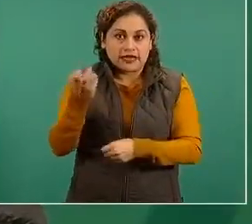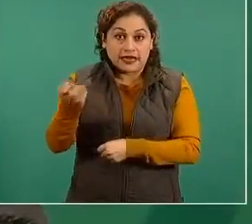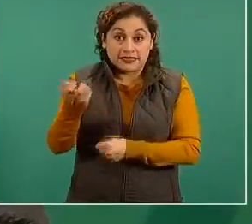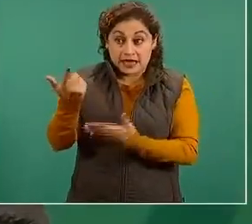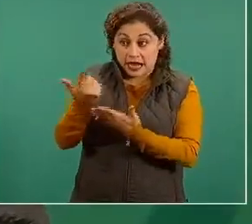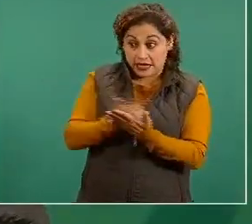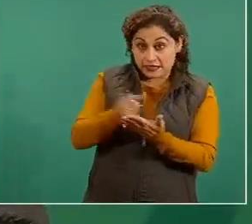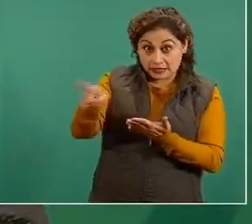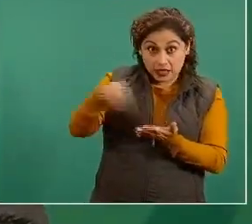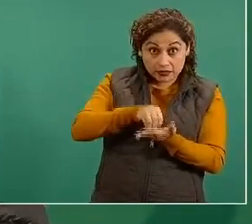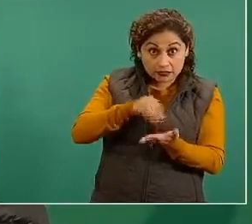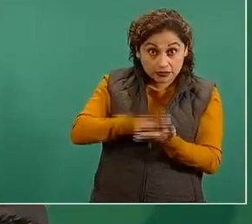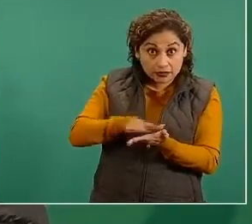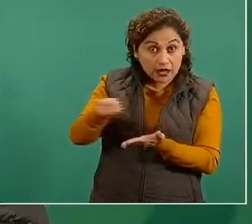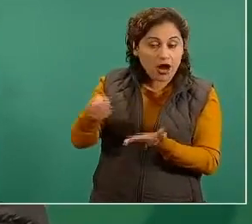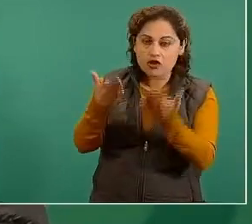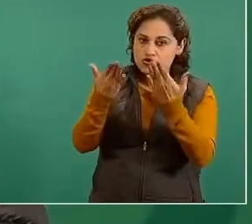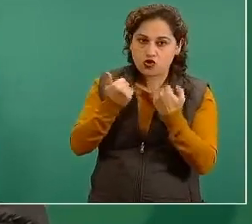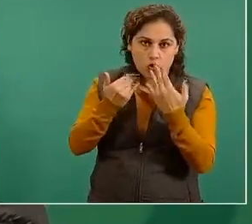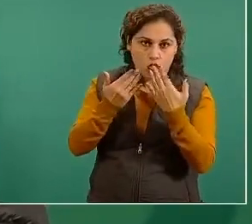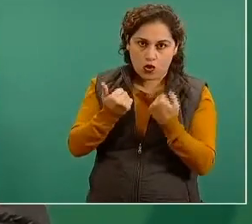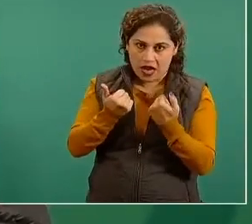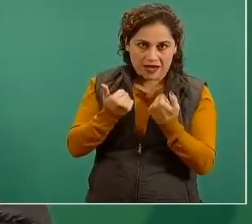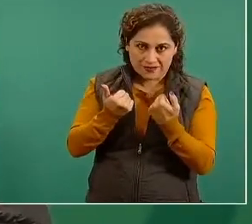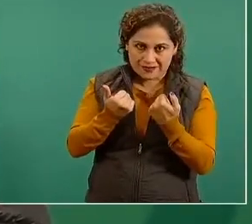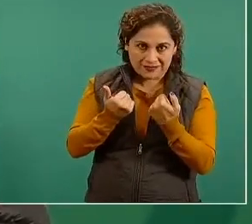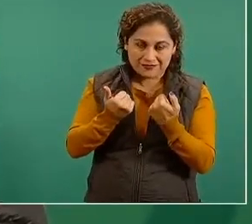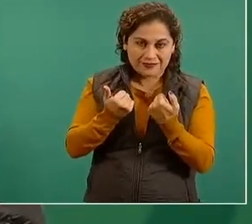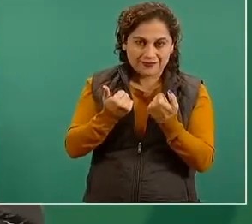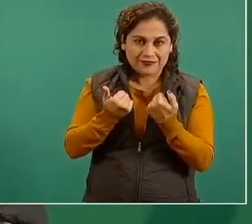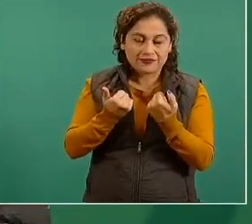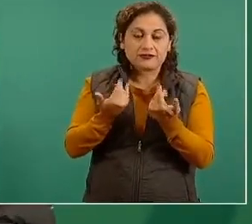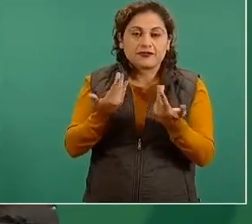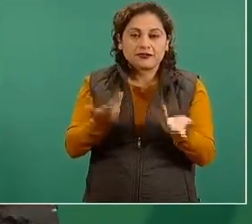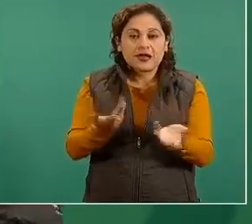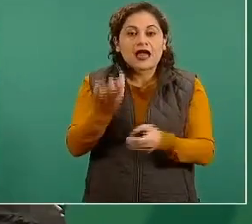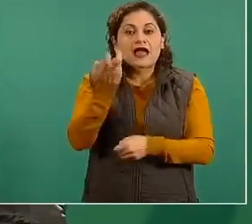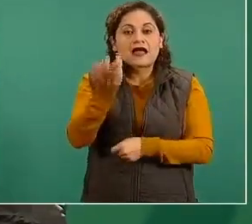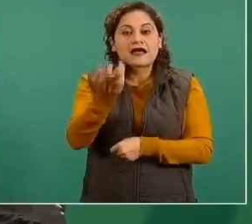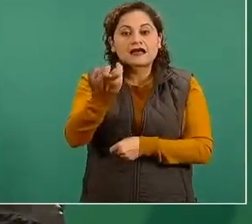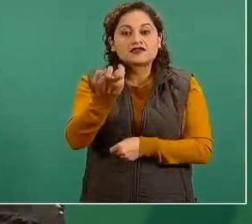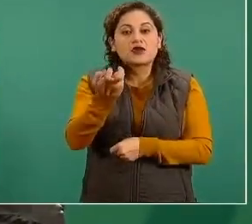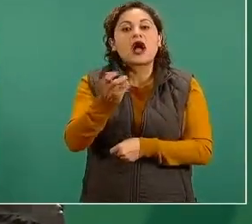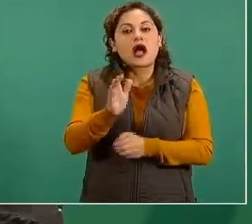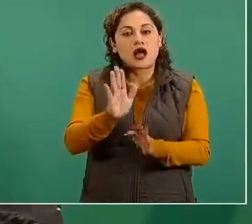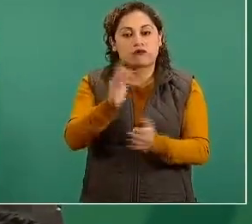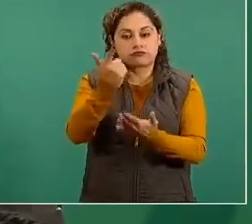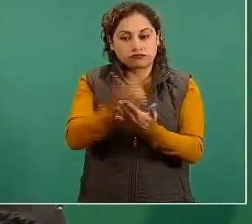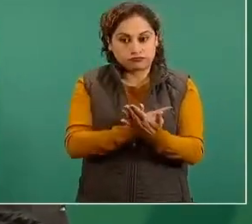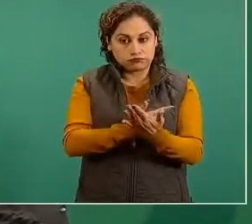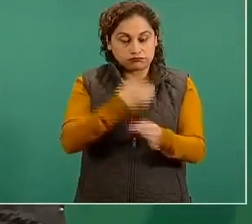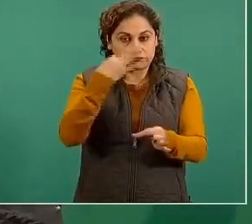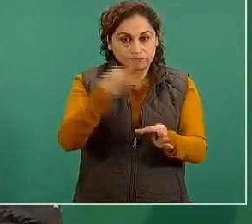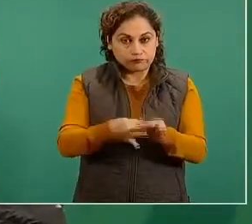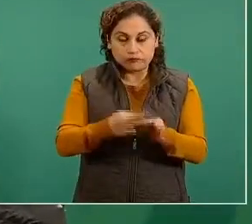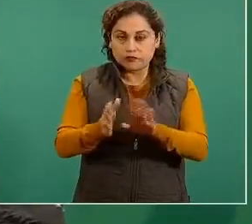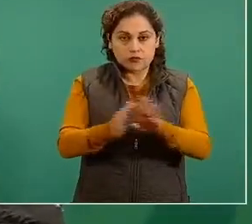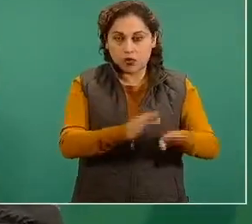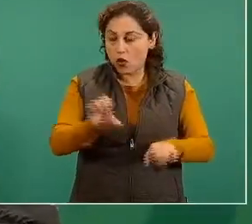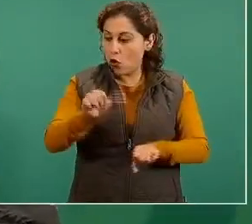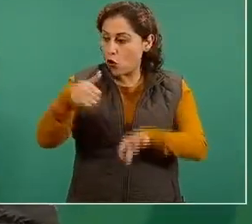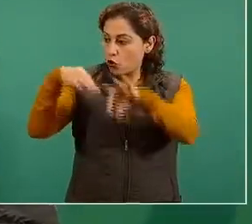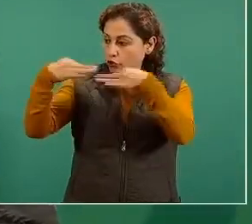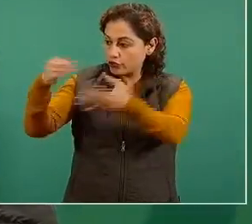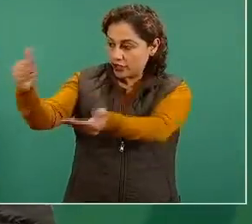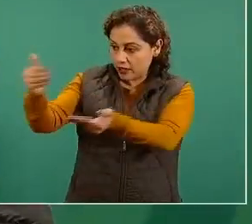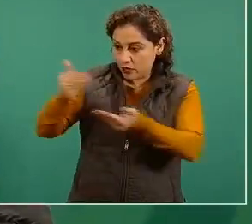en el el censo y entonces cuando esto sucede se tiene un formato de registro para tomar todos los datos